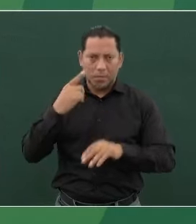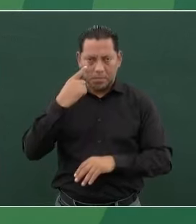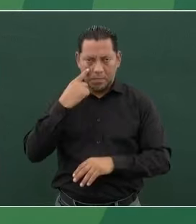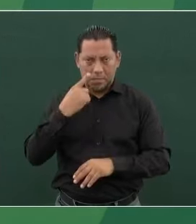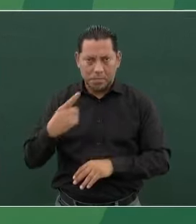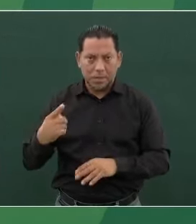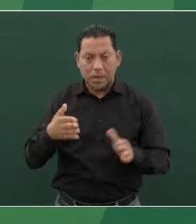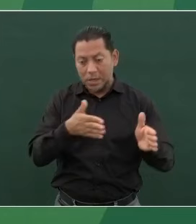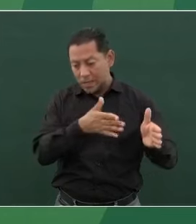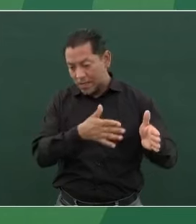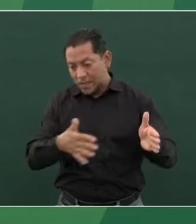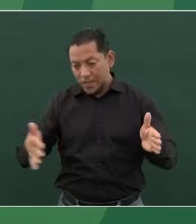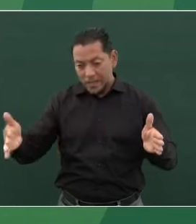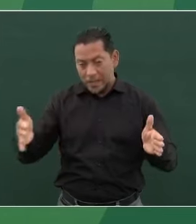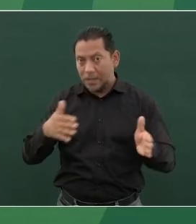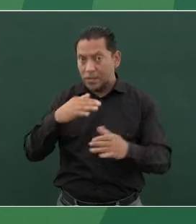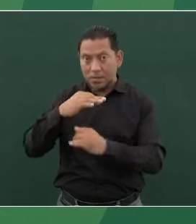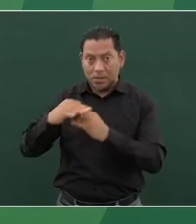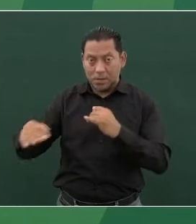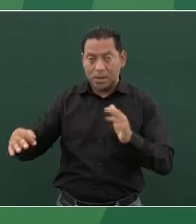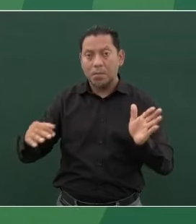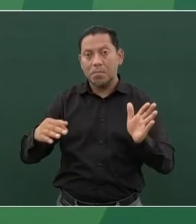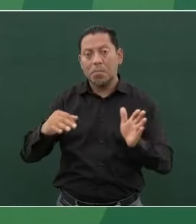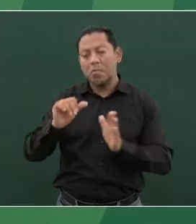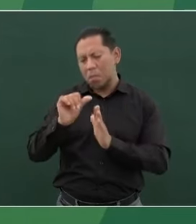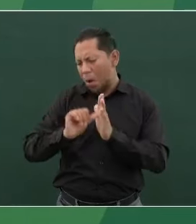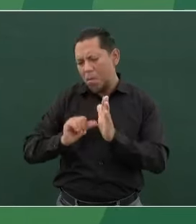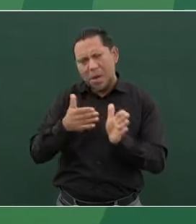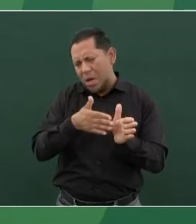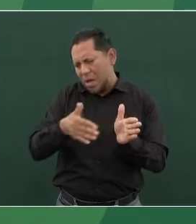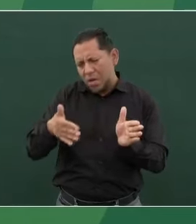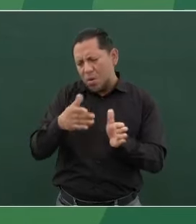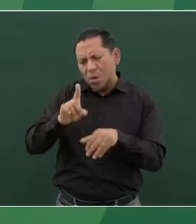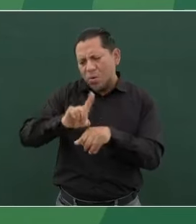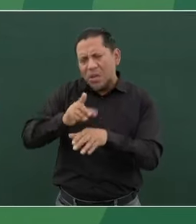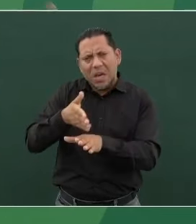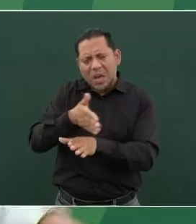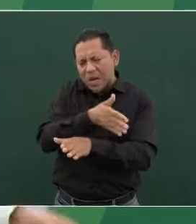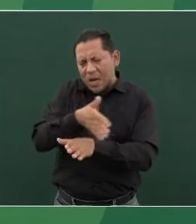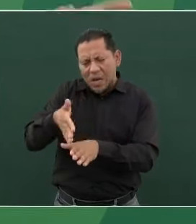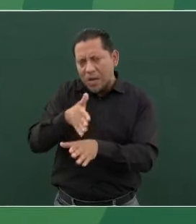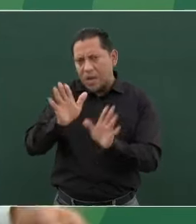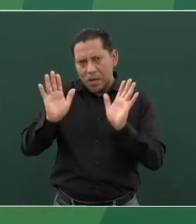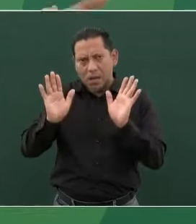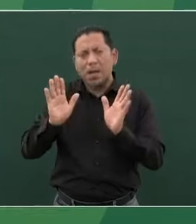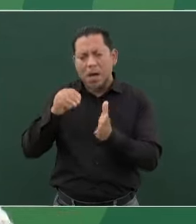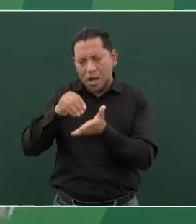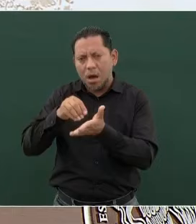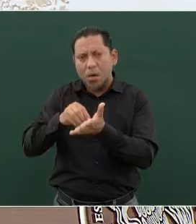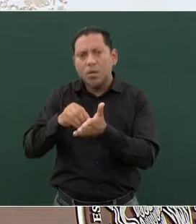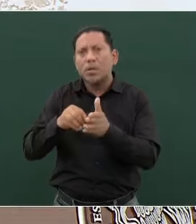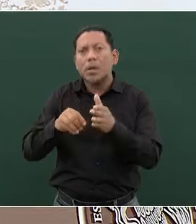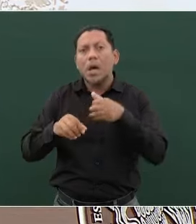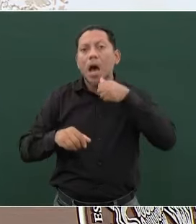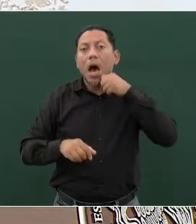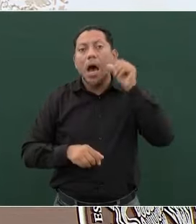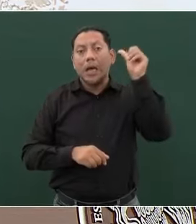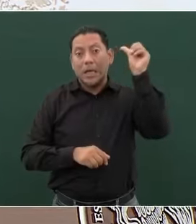tiempos, diría meses, días, días, todavía, ayer,